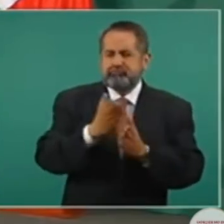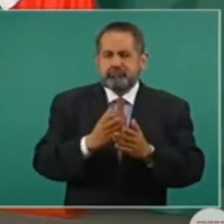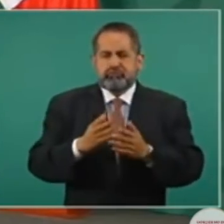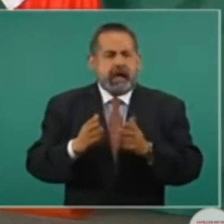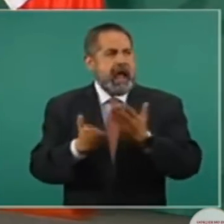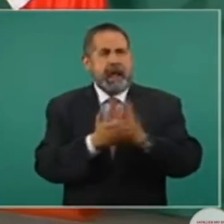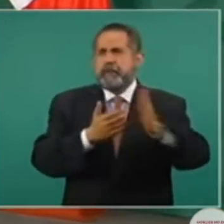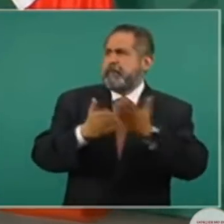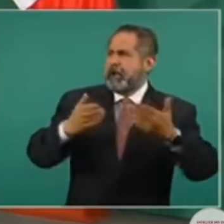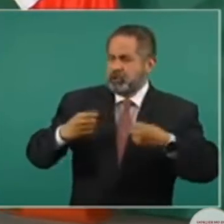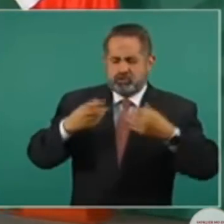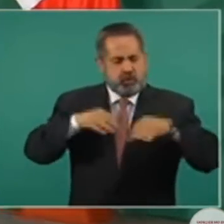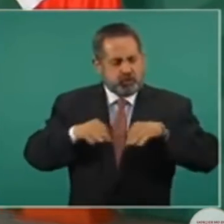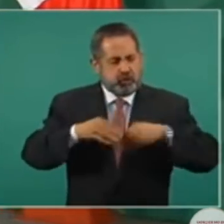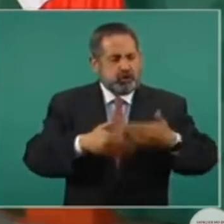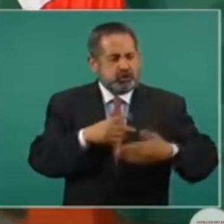independencia?